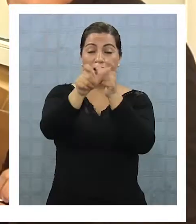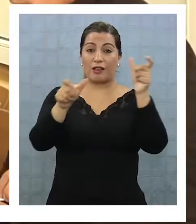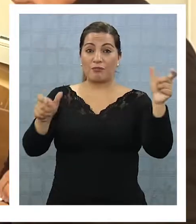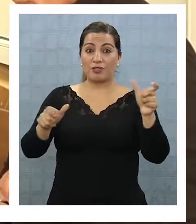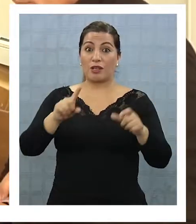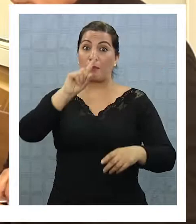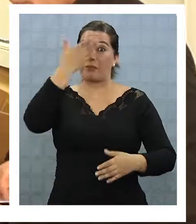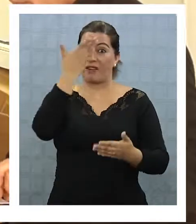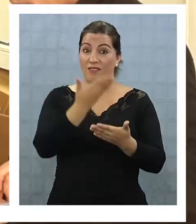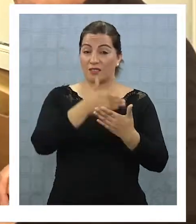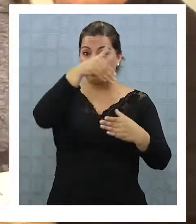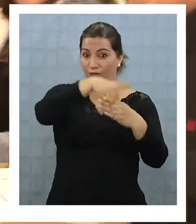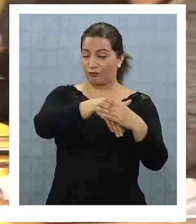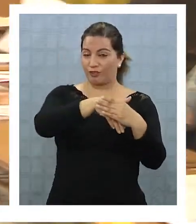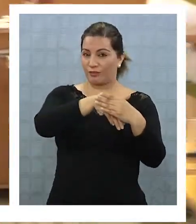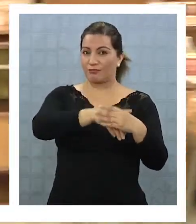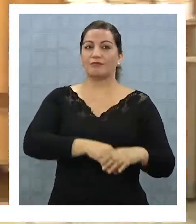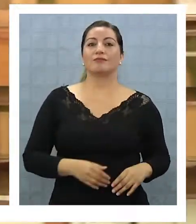primera vuelta.